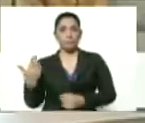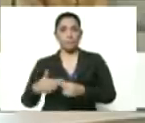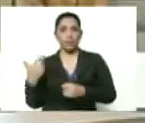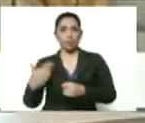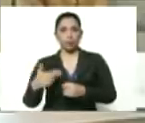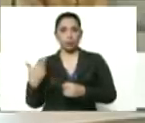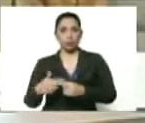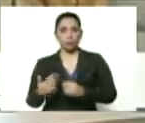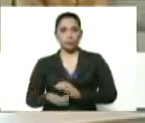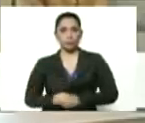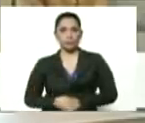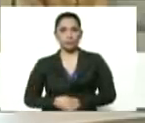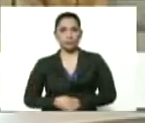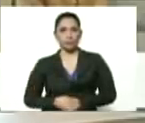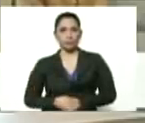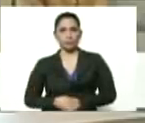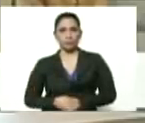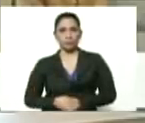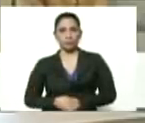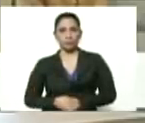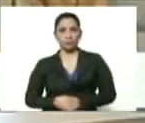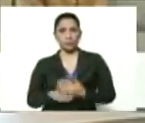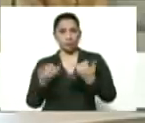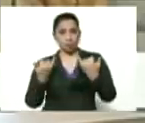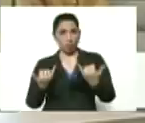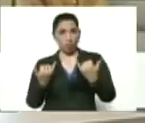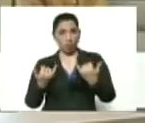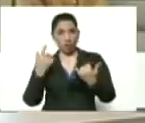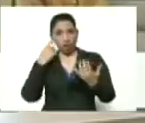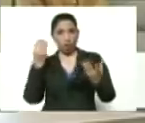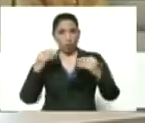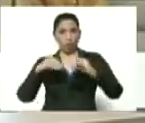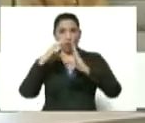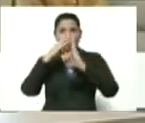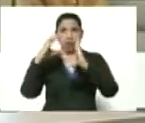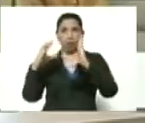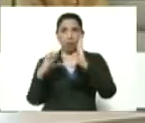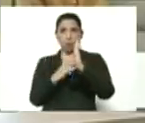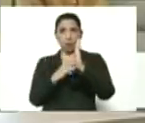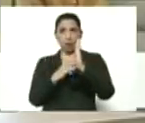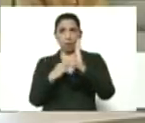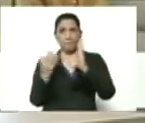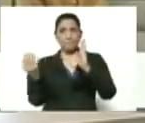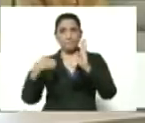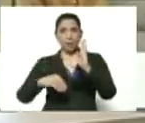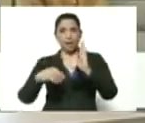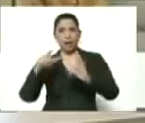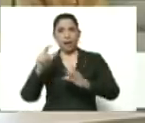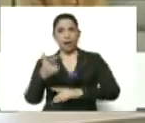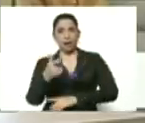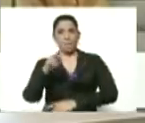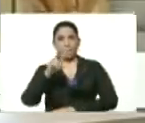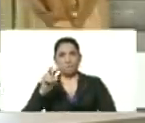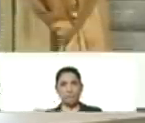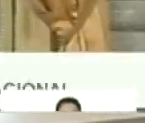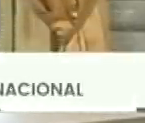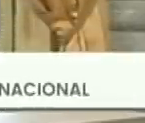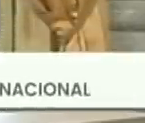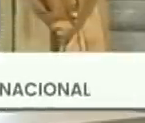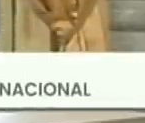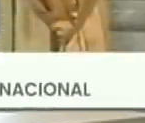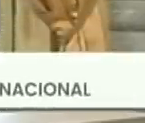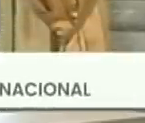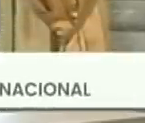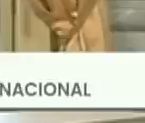con la puesta en vigencia del acuerdo OPEP Plus más G20 ha entrado en una fase